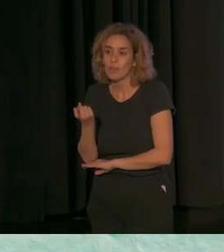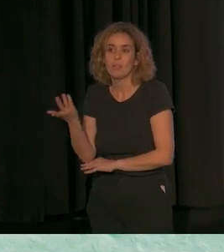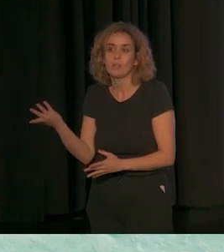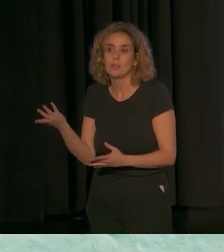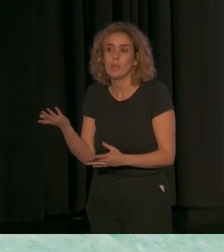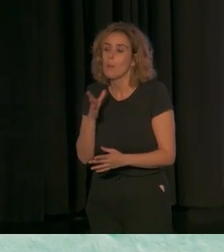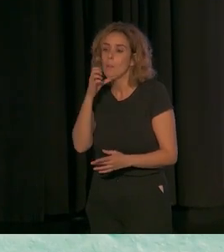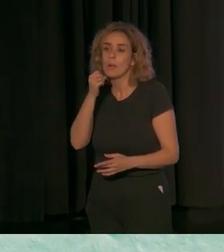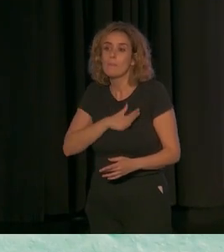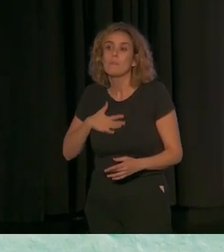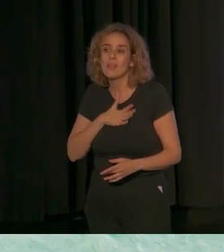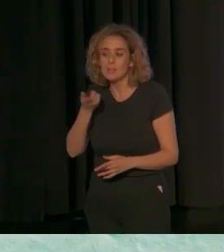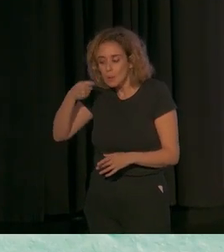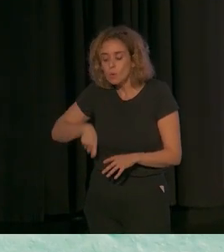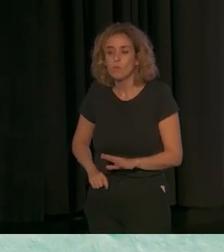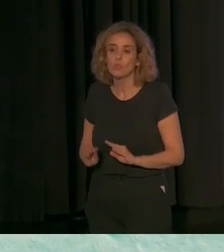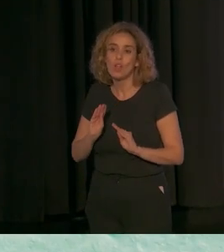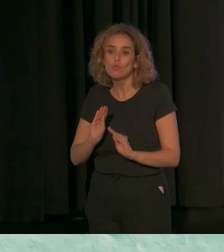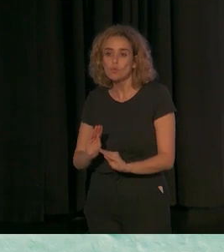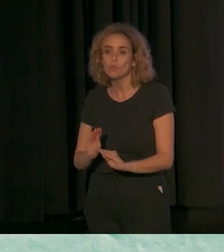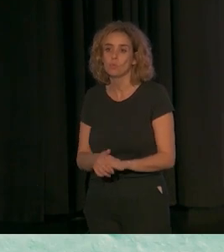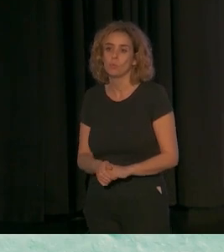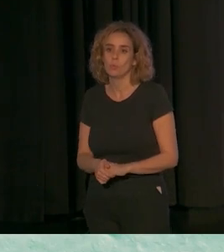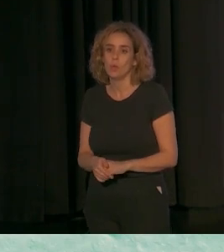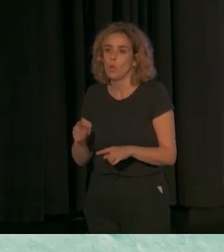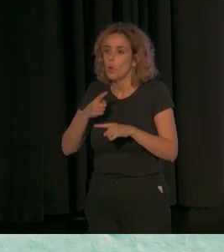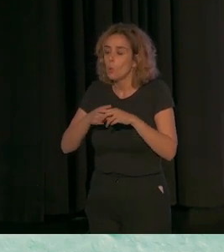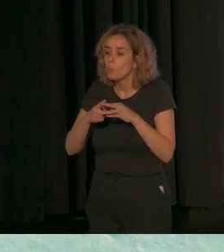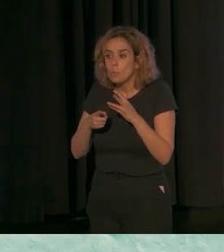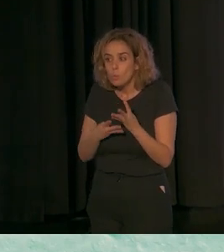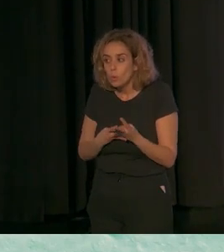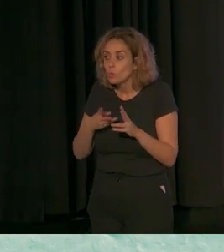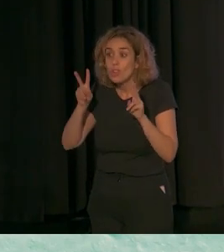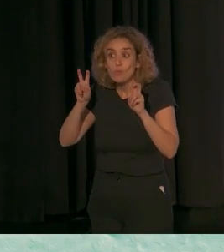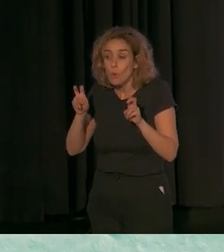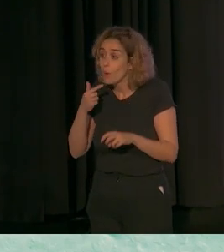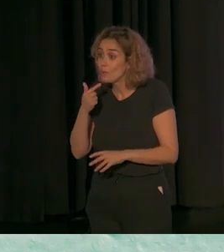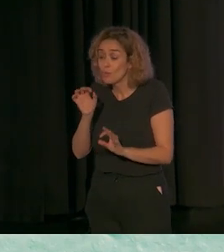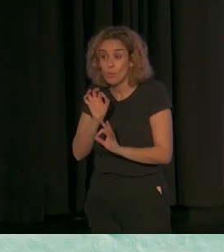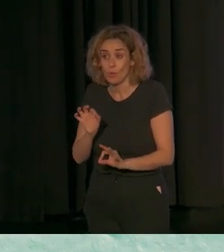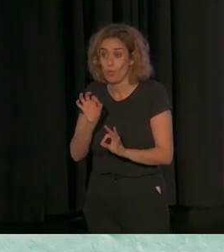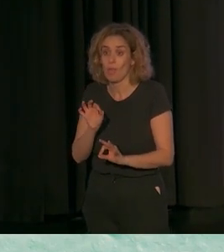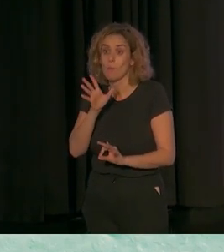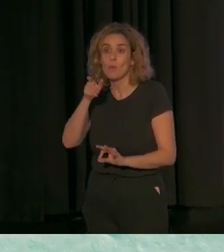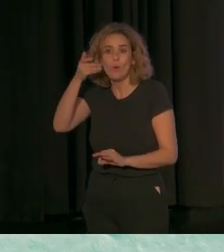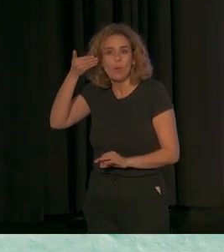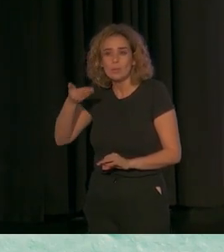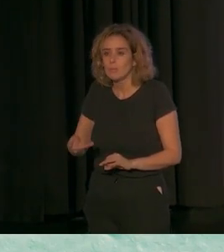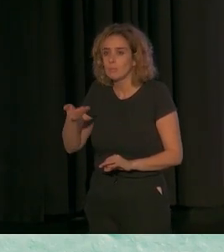bienestar profesional. ¿Qué gran responsabilidad? No os digo nada nuevo, pero sí que es importante